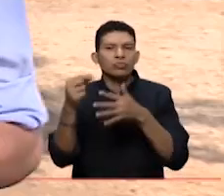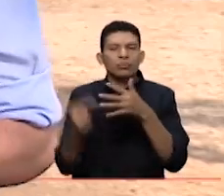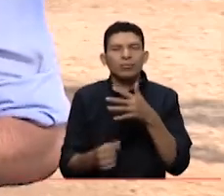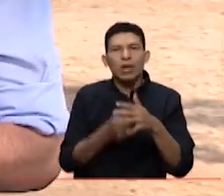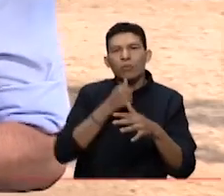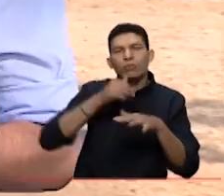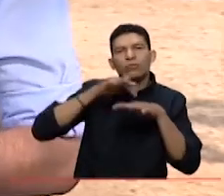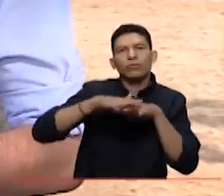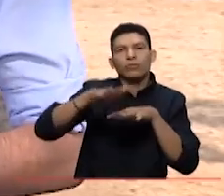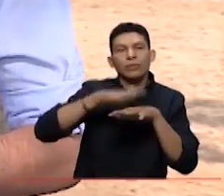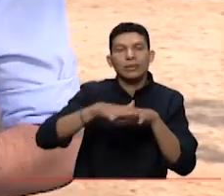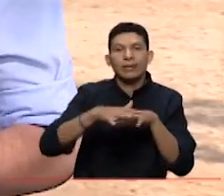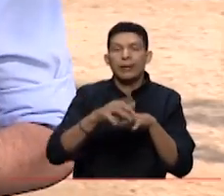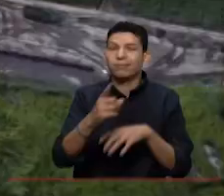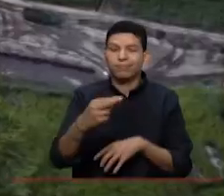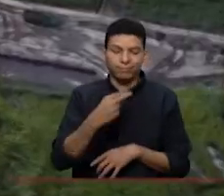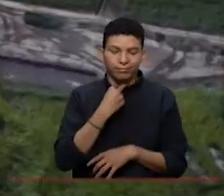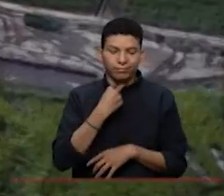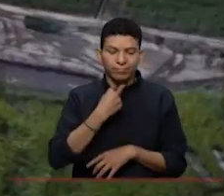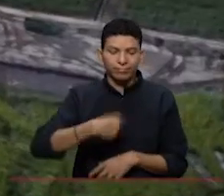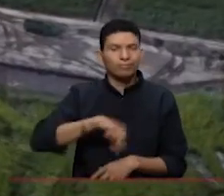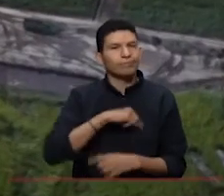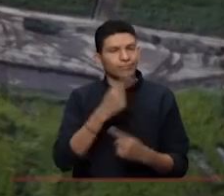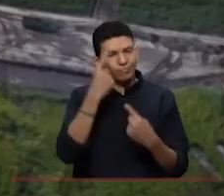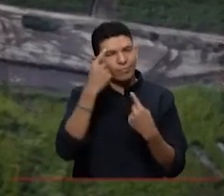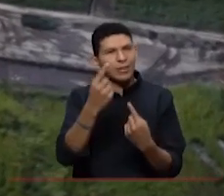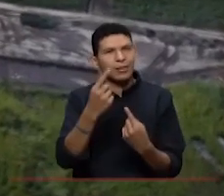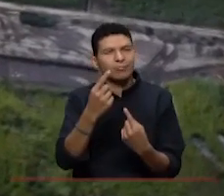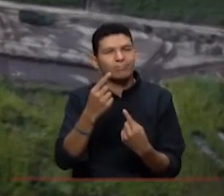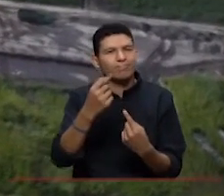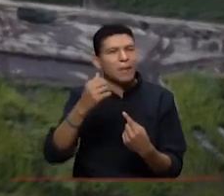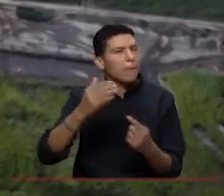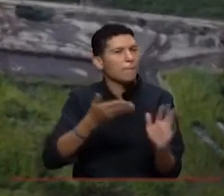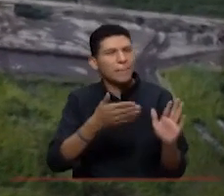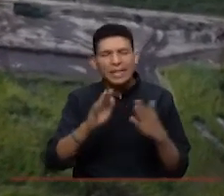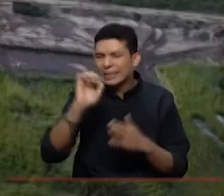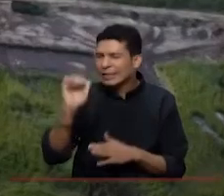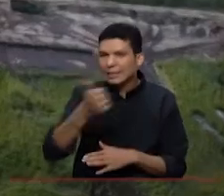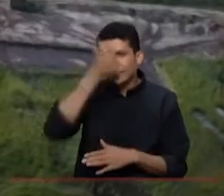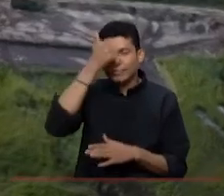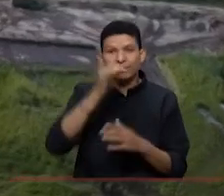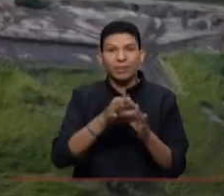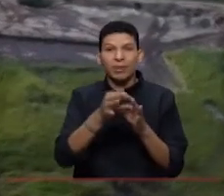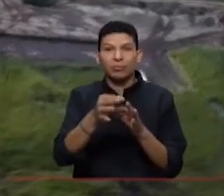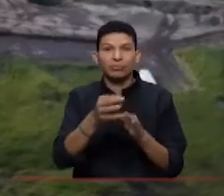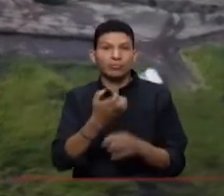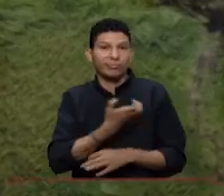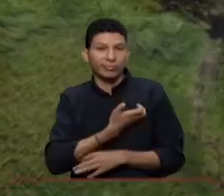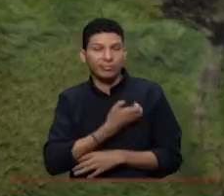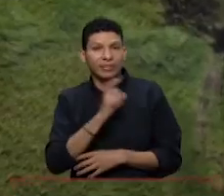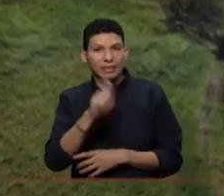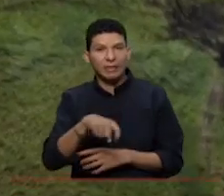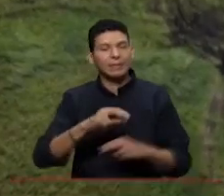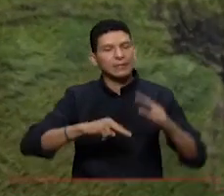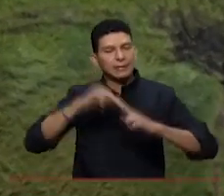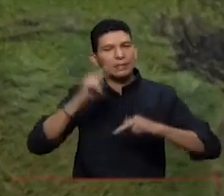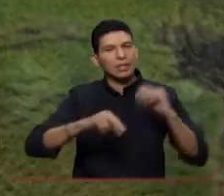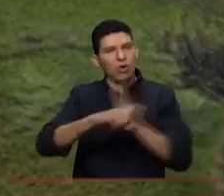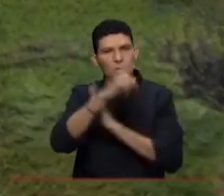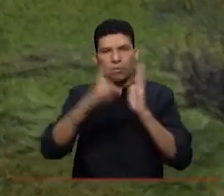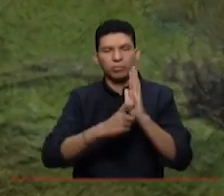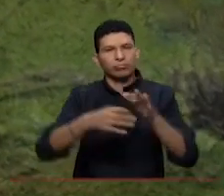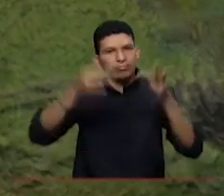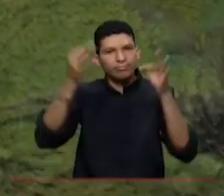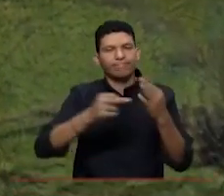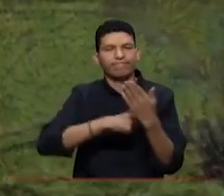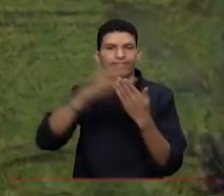que no están llegando a ese punto. Entonces, digamos que el plan maestro y el municipio tiene que ejecutar otras obras para que se complete, digamos, el alcance